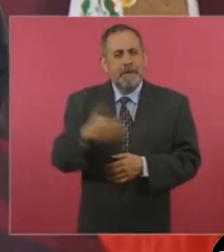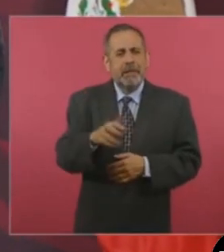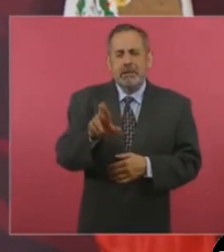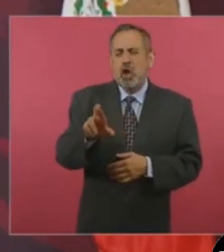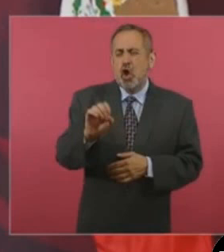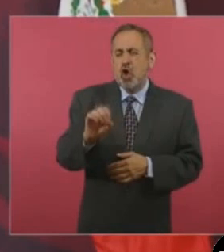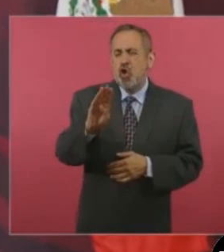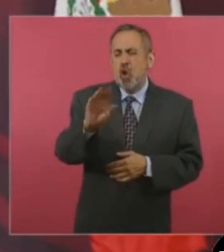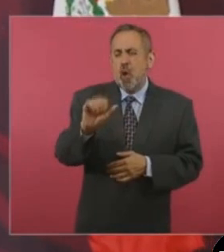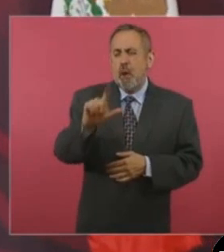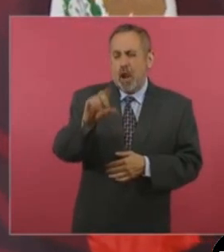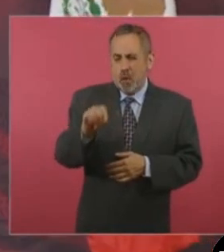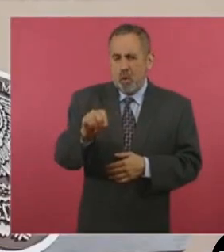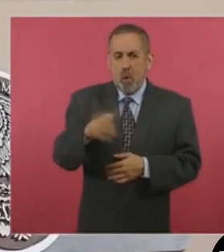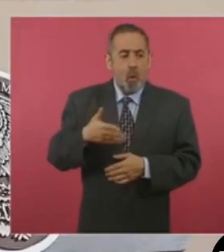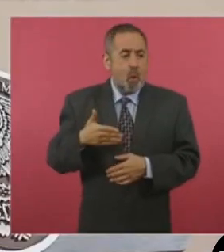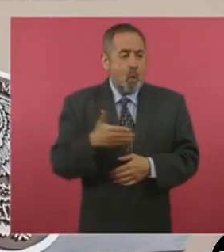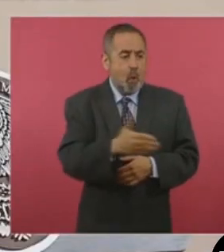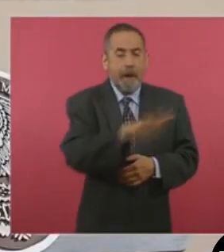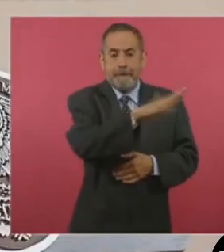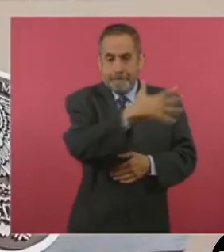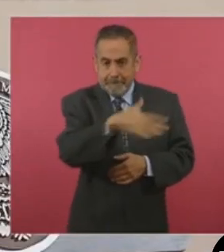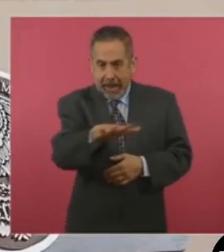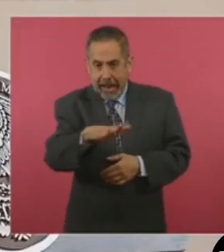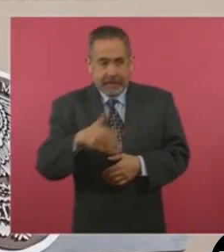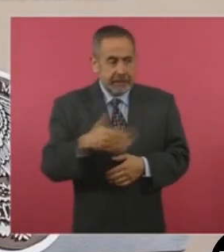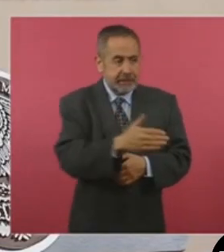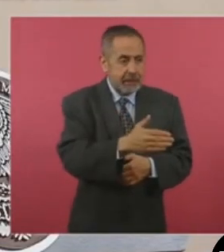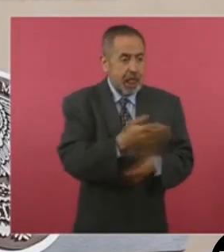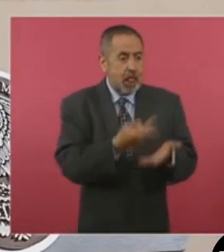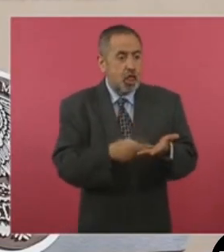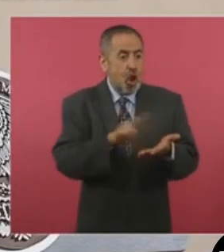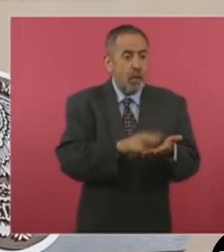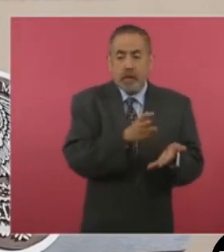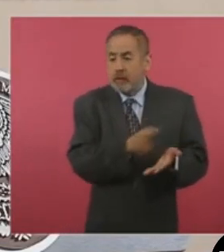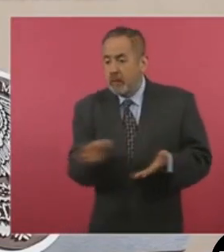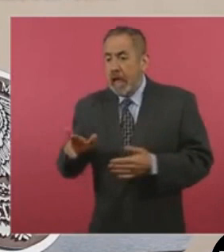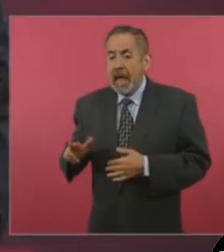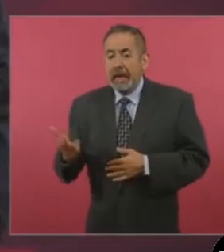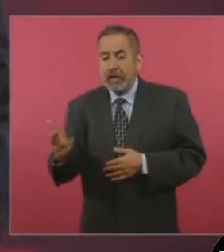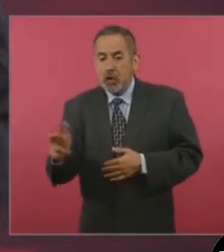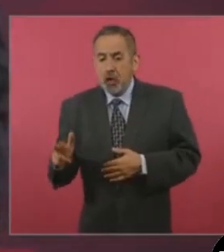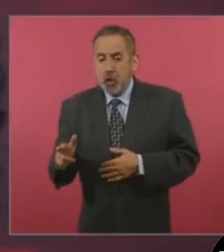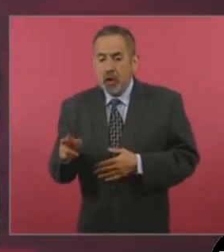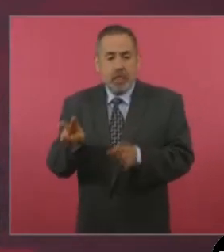no a la política robalera